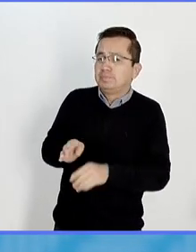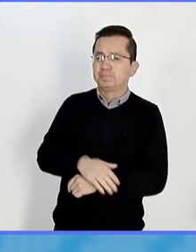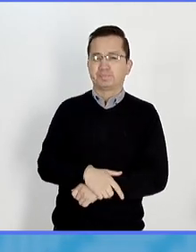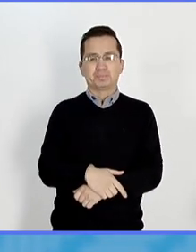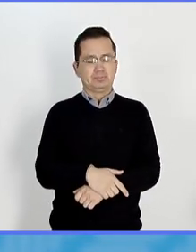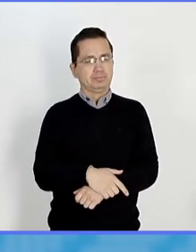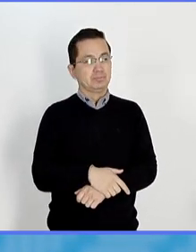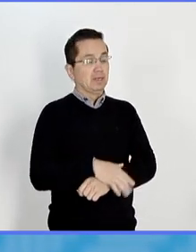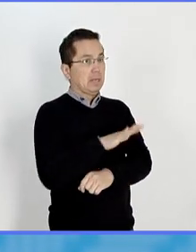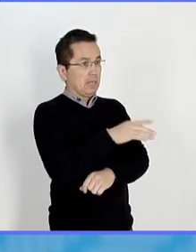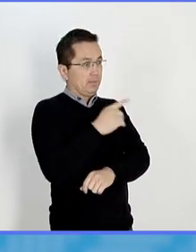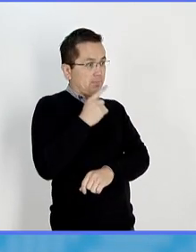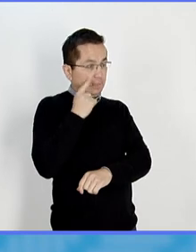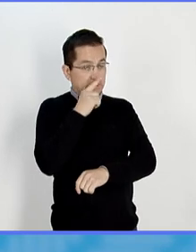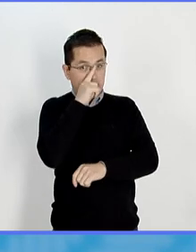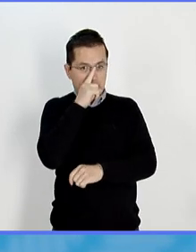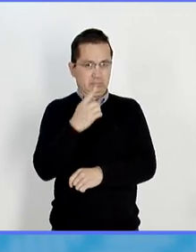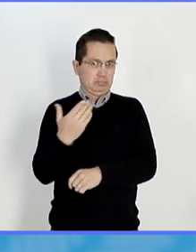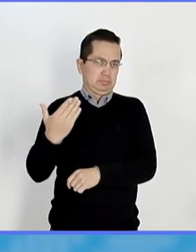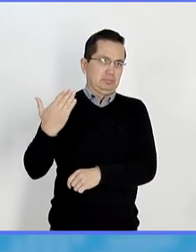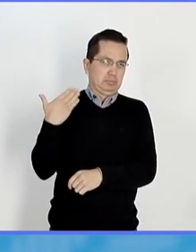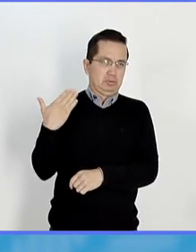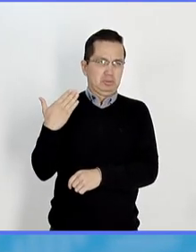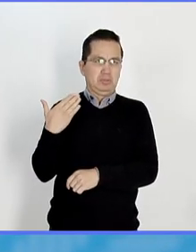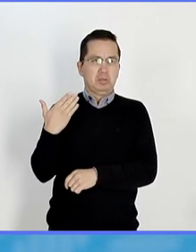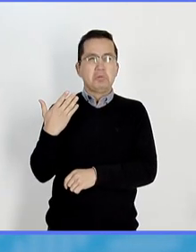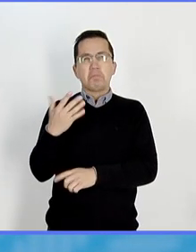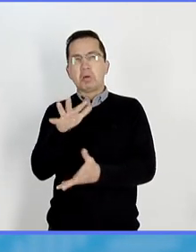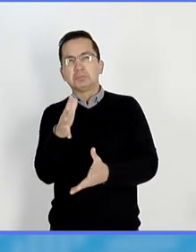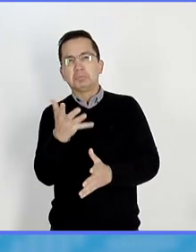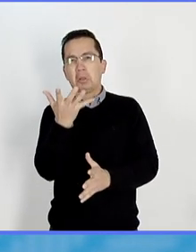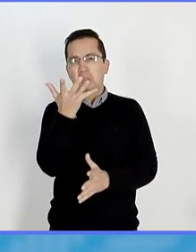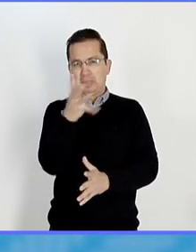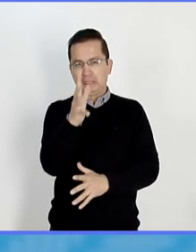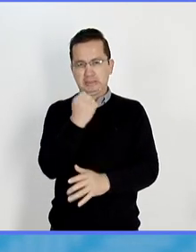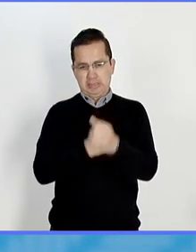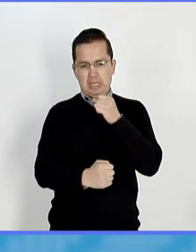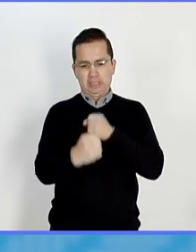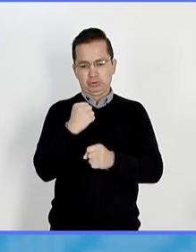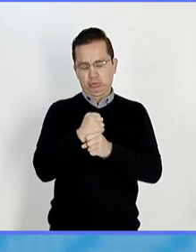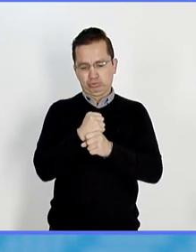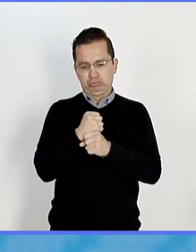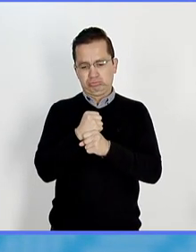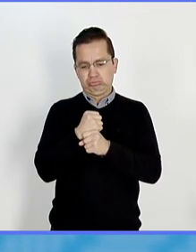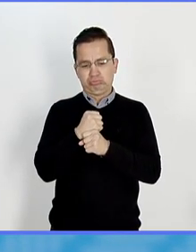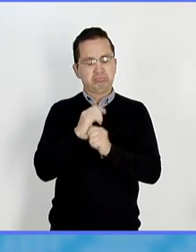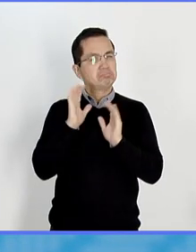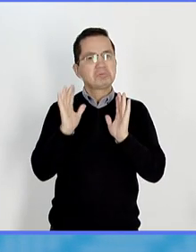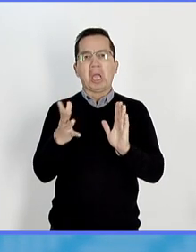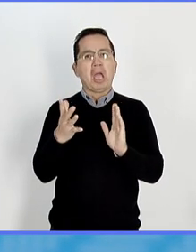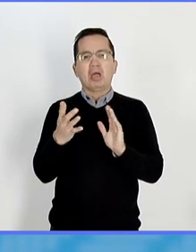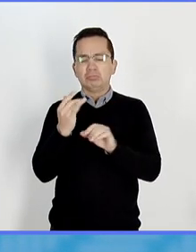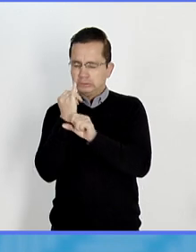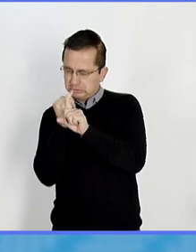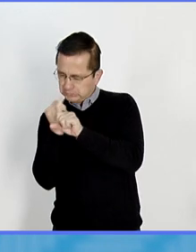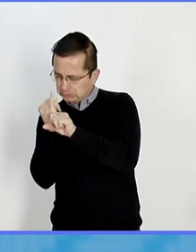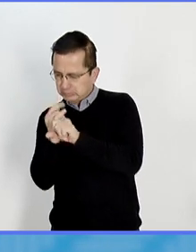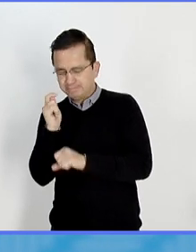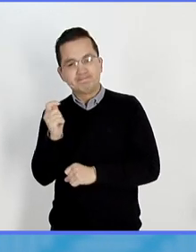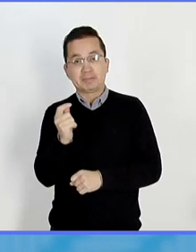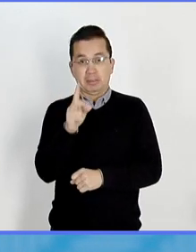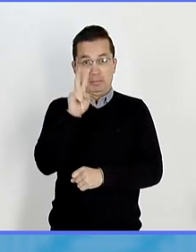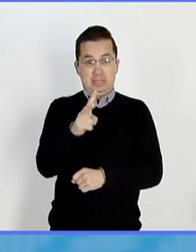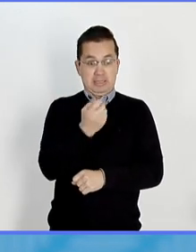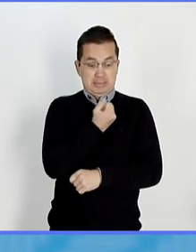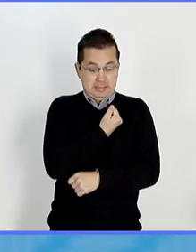Pues recientemente ya, bueno, recientemente, hace unos 10 años ya se empezó a pensar en que tenemos que contemplar la salud como una